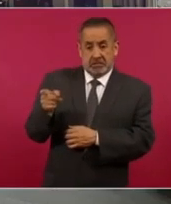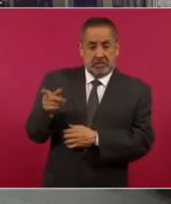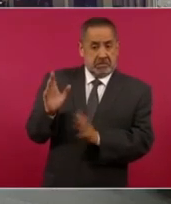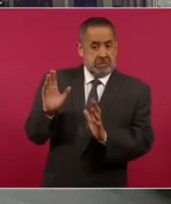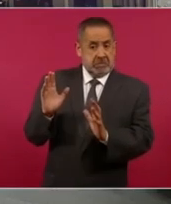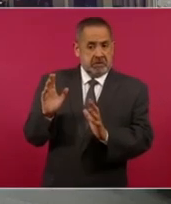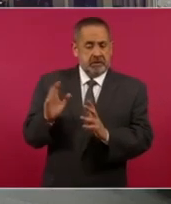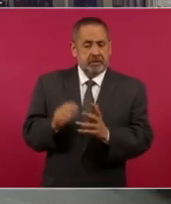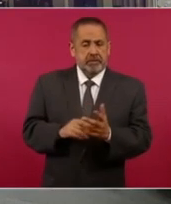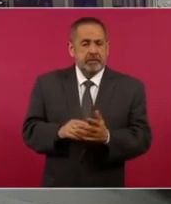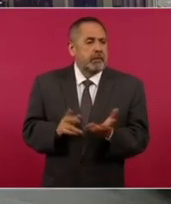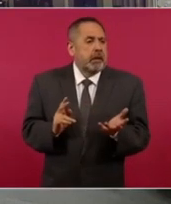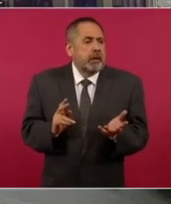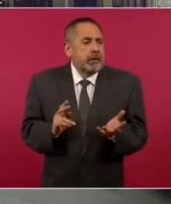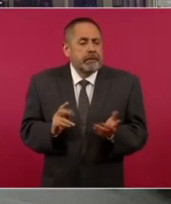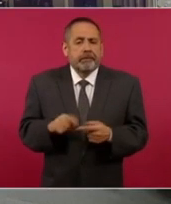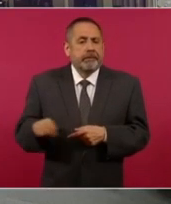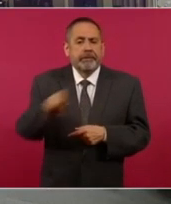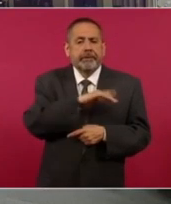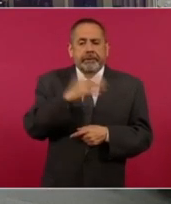Eso pero eso ya lo sabemos.